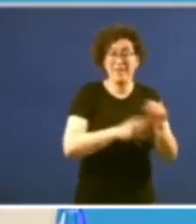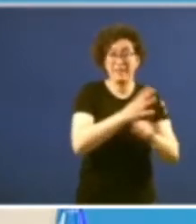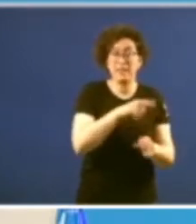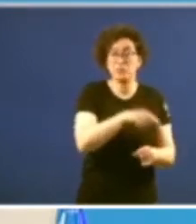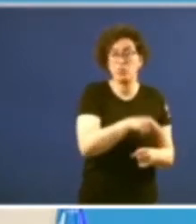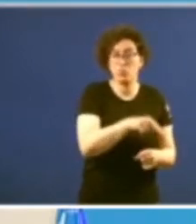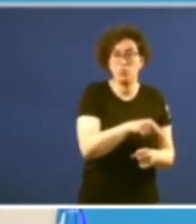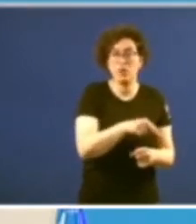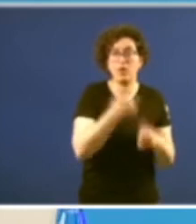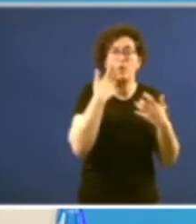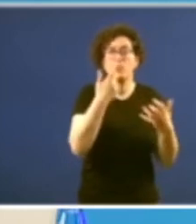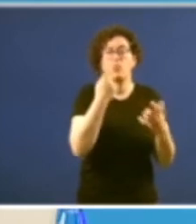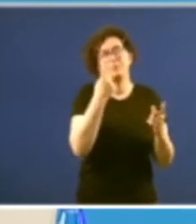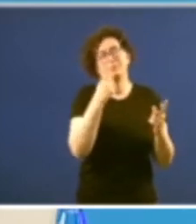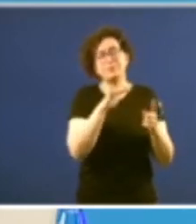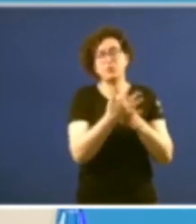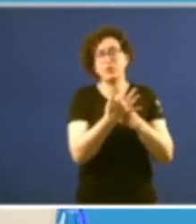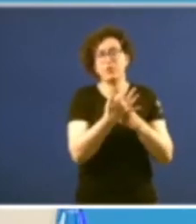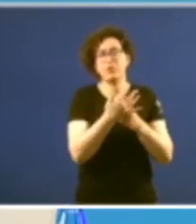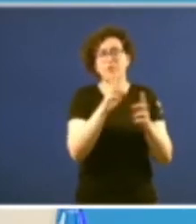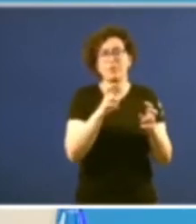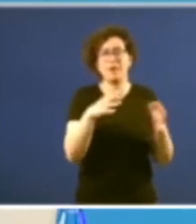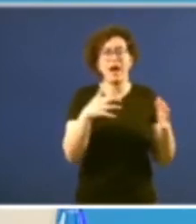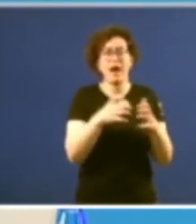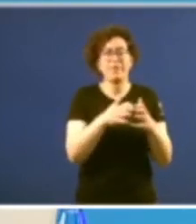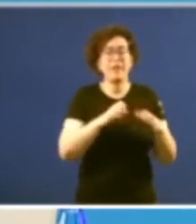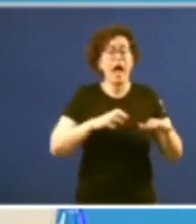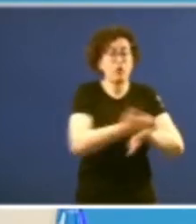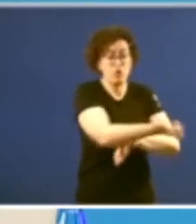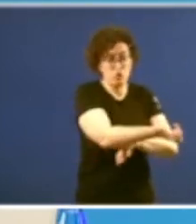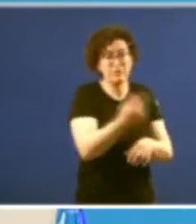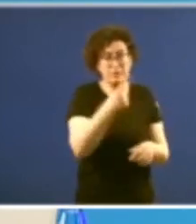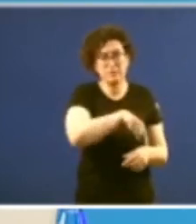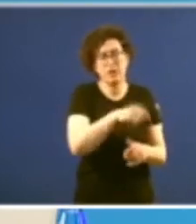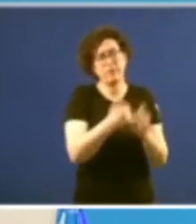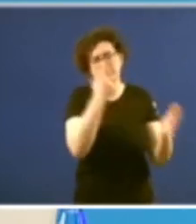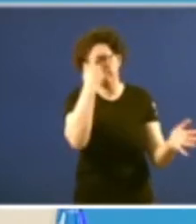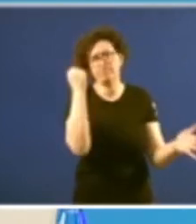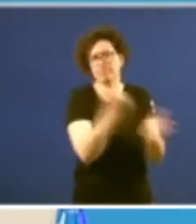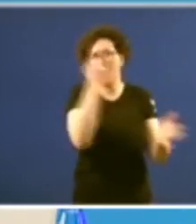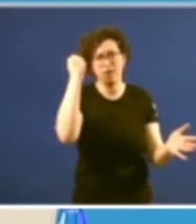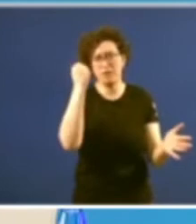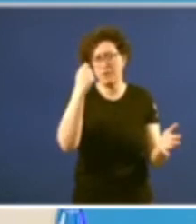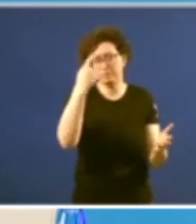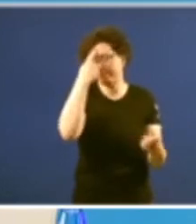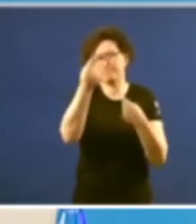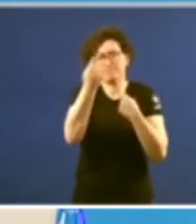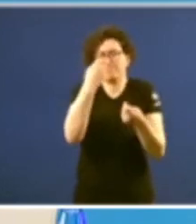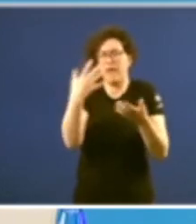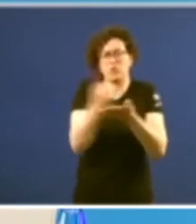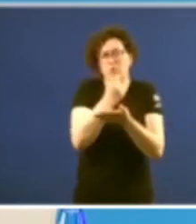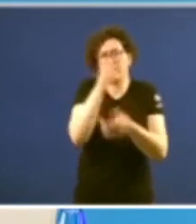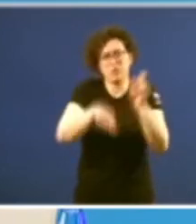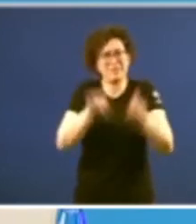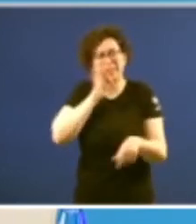marcada por un hecho luctuoso el accidente de Angrois que ha dejado una huella indeleble en el imaginario colectivo de todos los